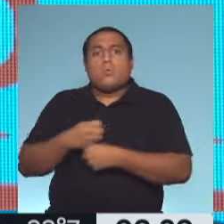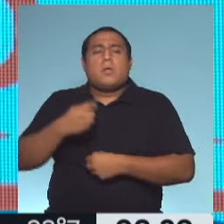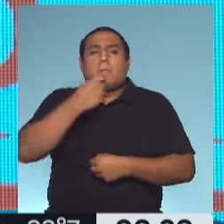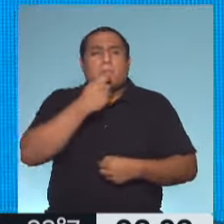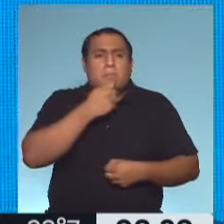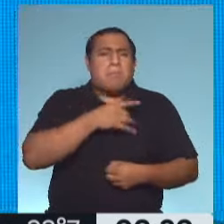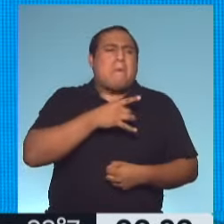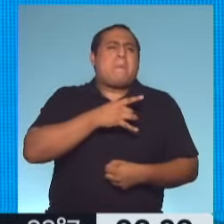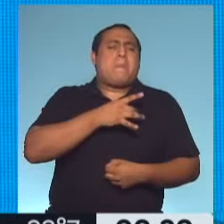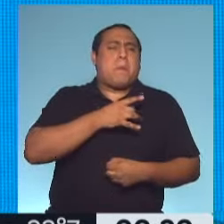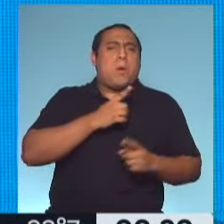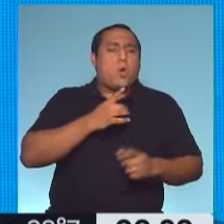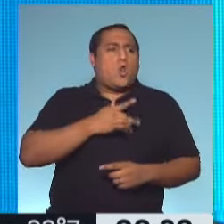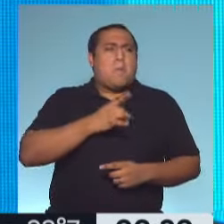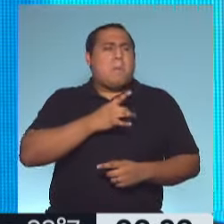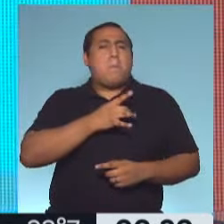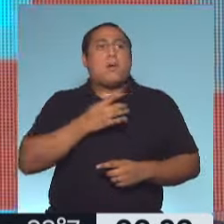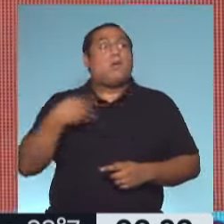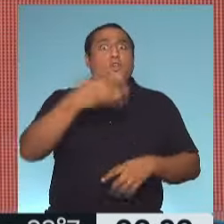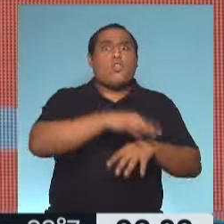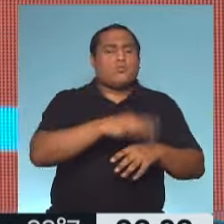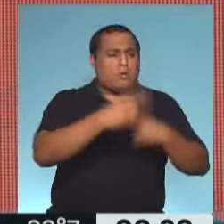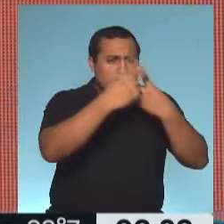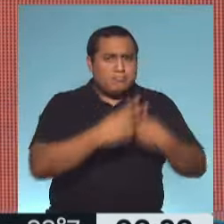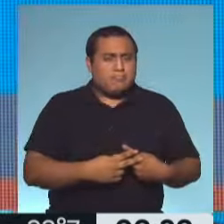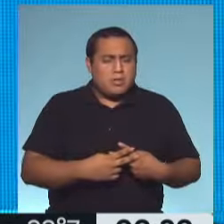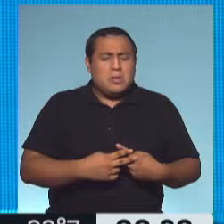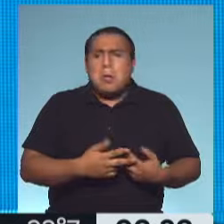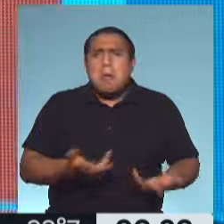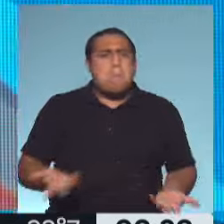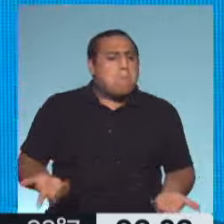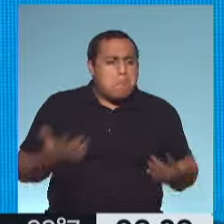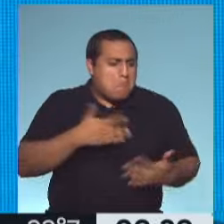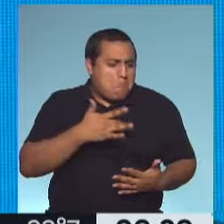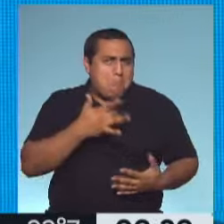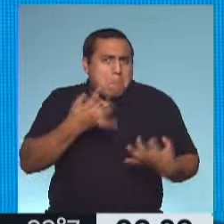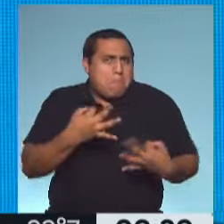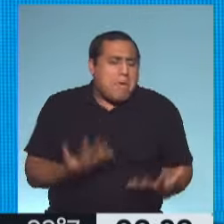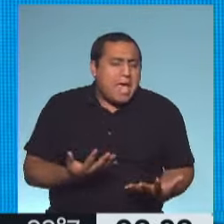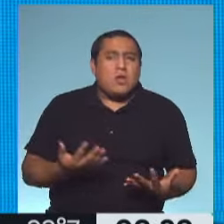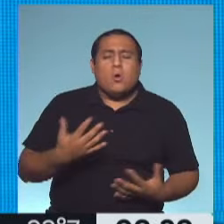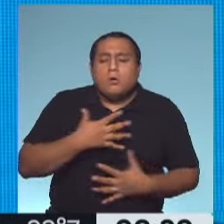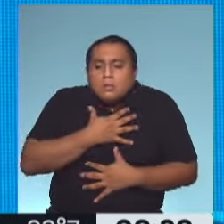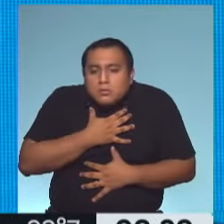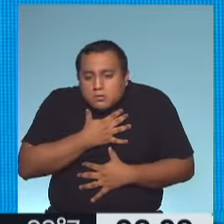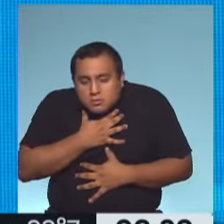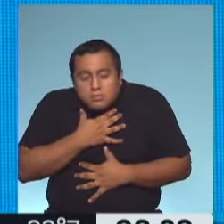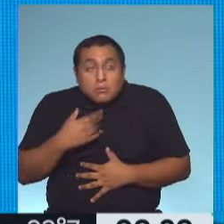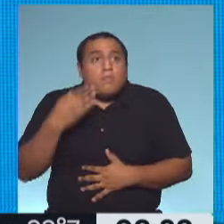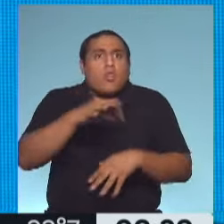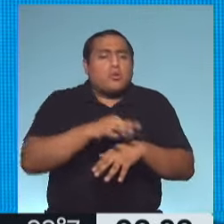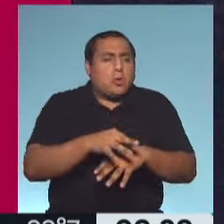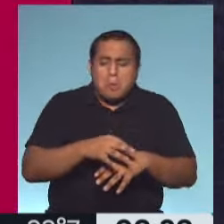tengo taquicardia. Y la verdad es que vas al médico y no pasa nada, siento que me ahogo. Tiene, digamos, una lectura